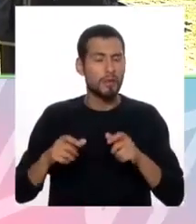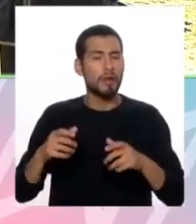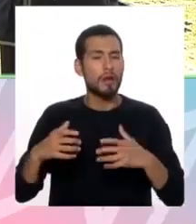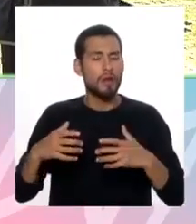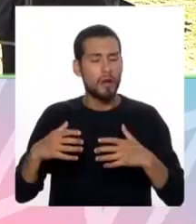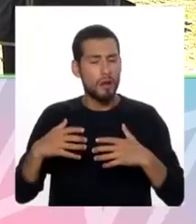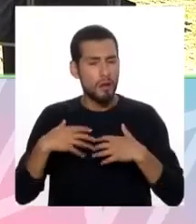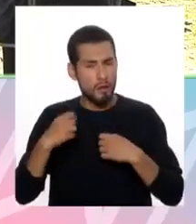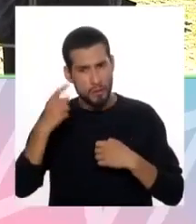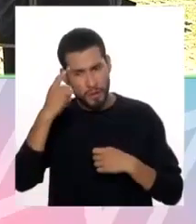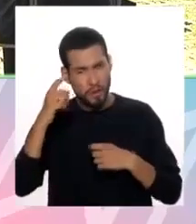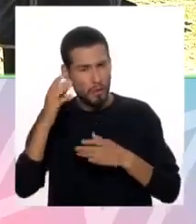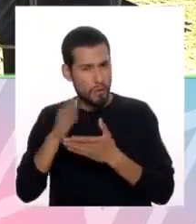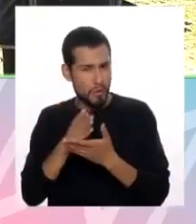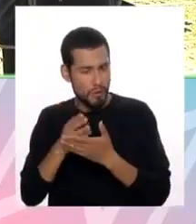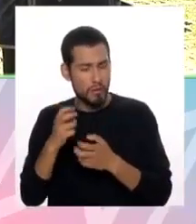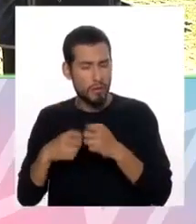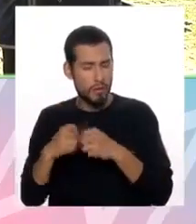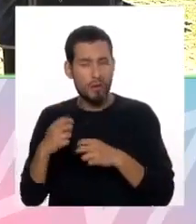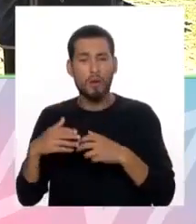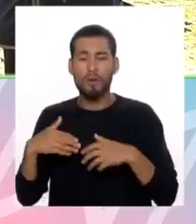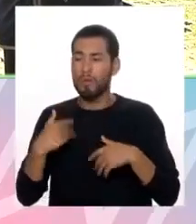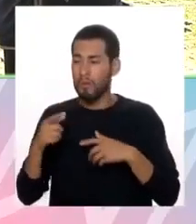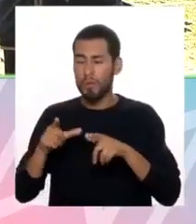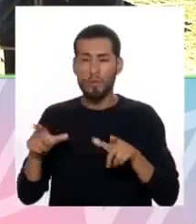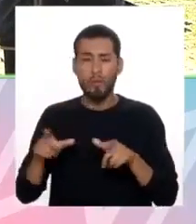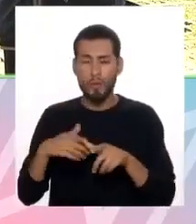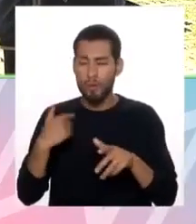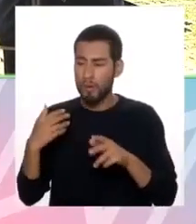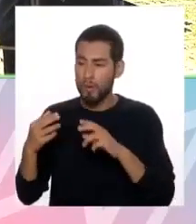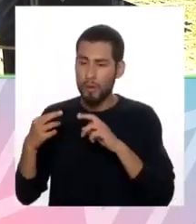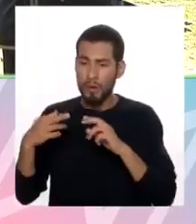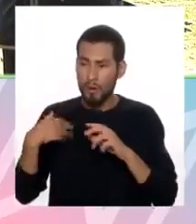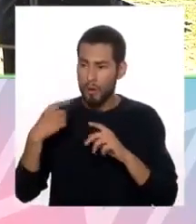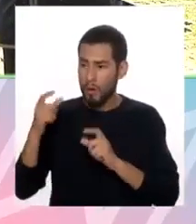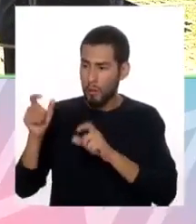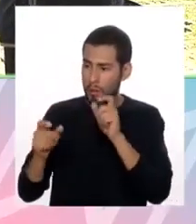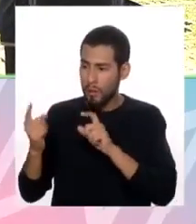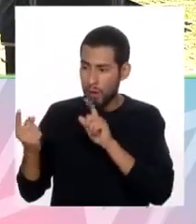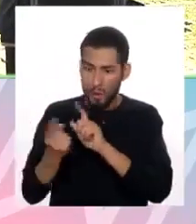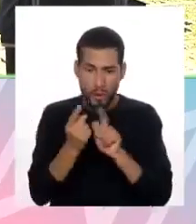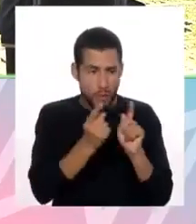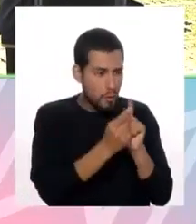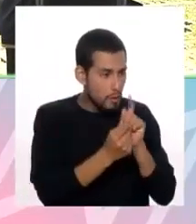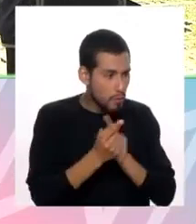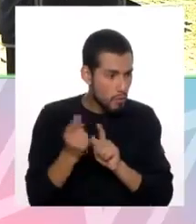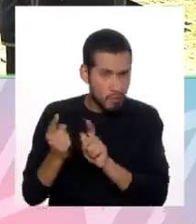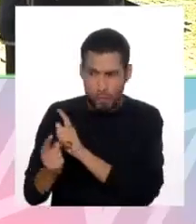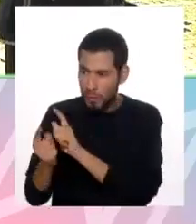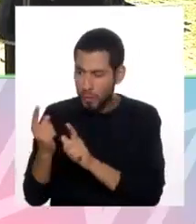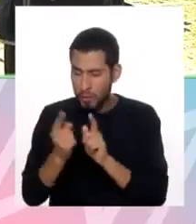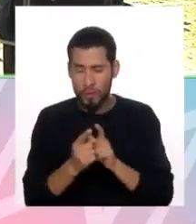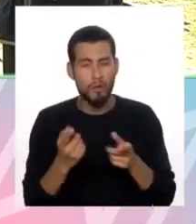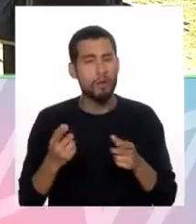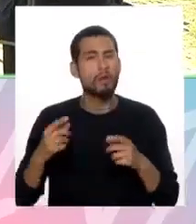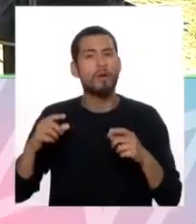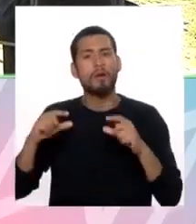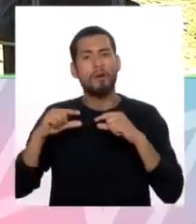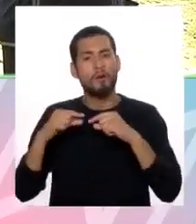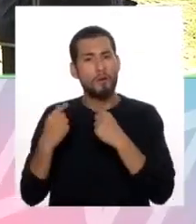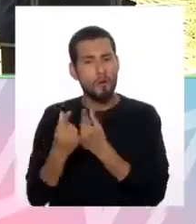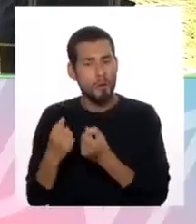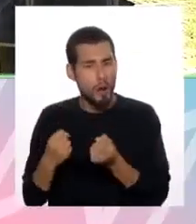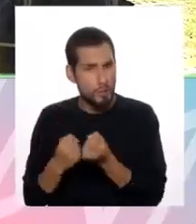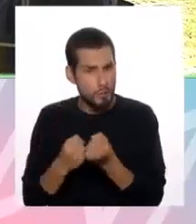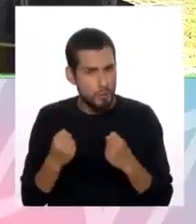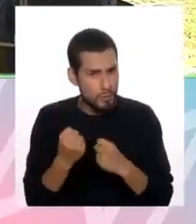mental, lugares en donde puedan de repente relacionarse con otras personas, grupos de apoyo, ¿no?